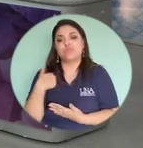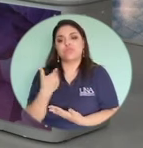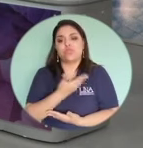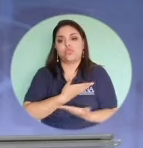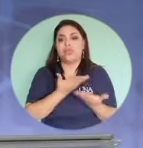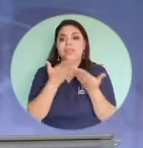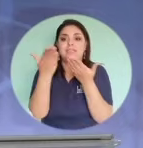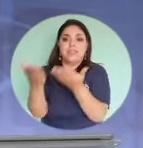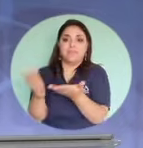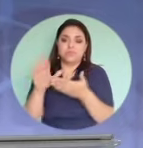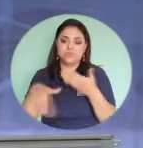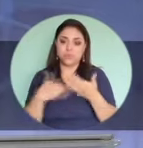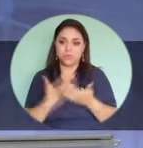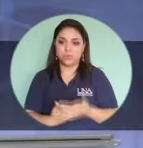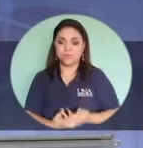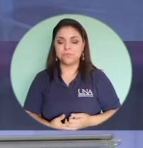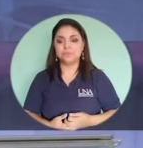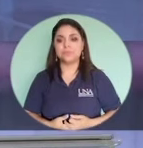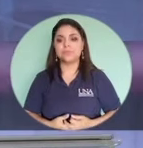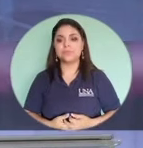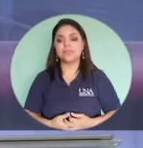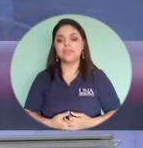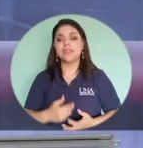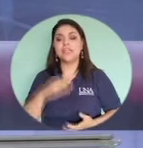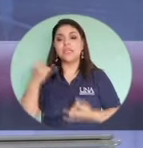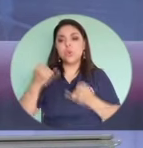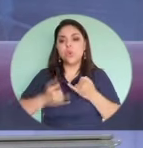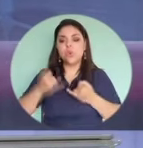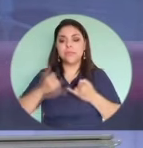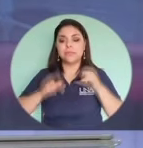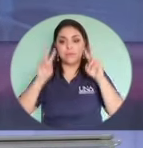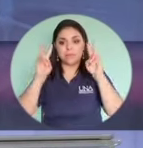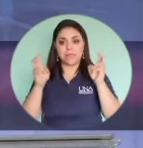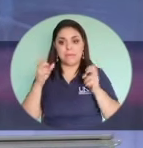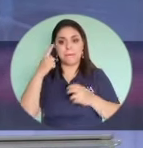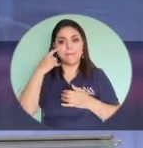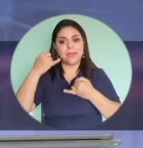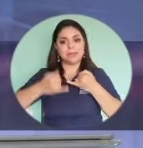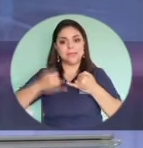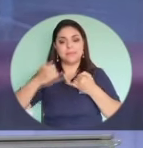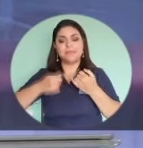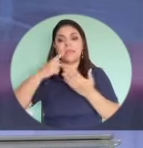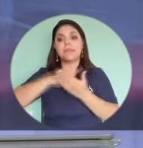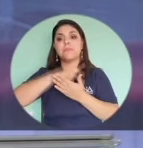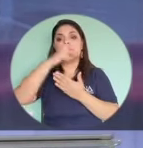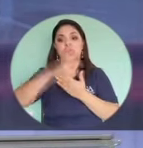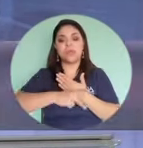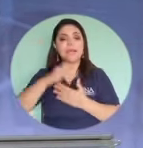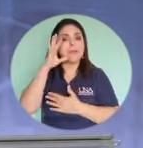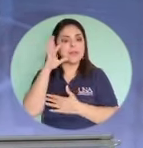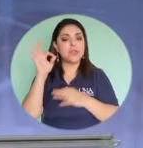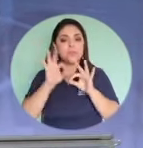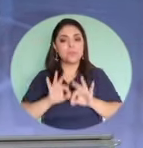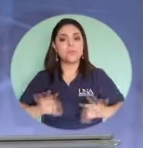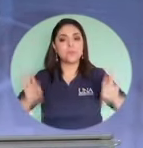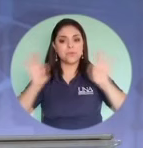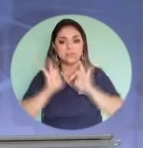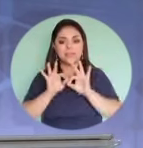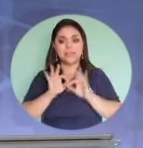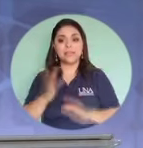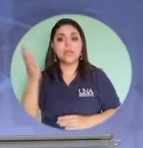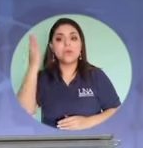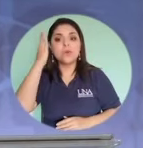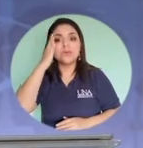facilitando estamos facilitando y un último tema para terminar el programa que yo creo que es bien importante tomar